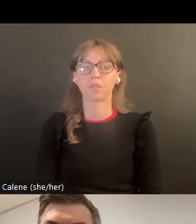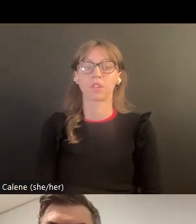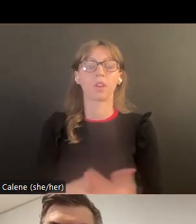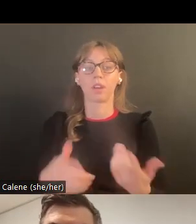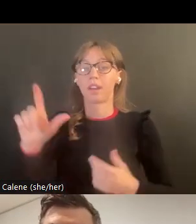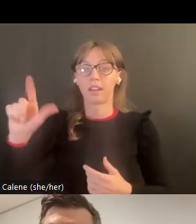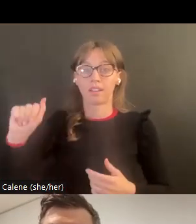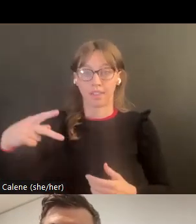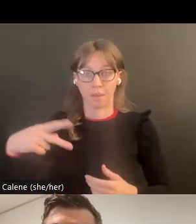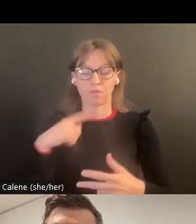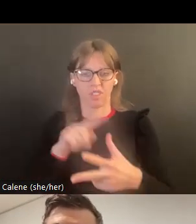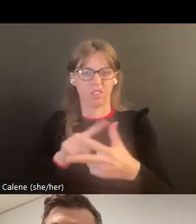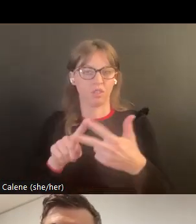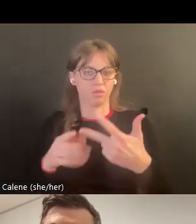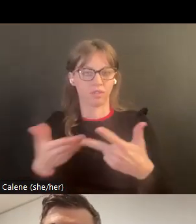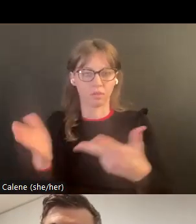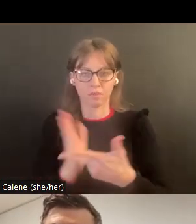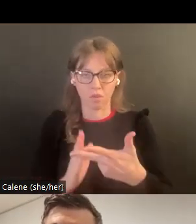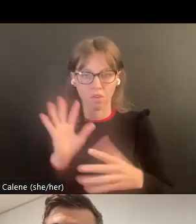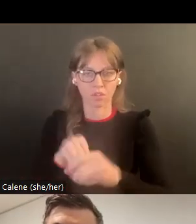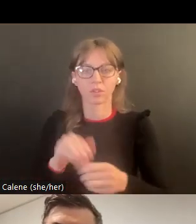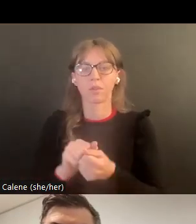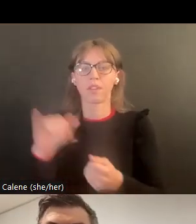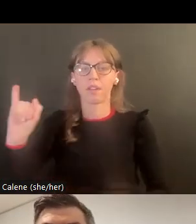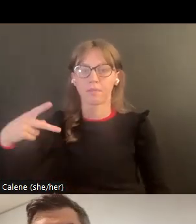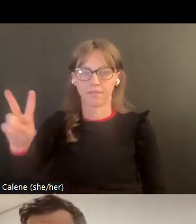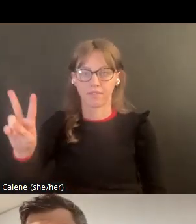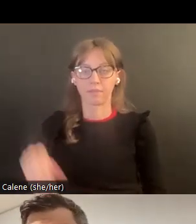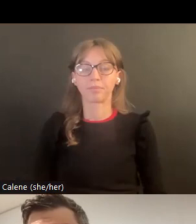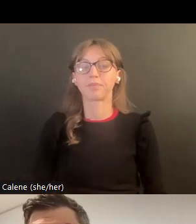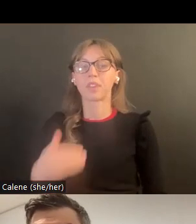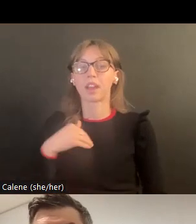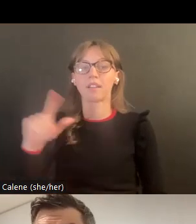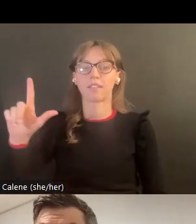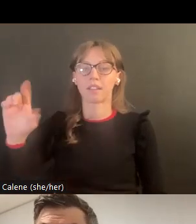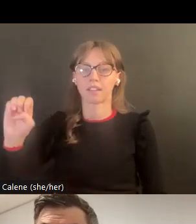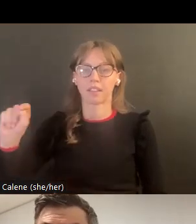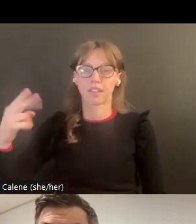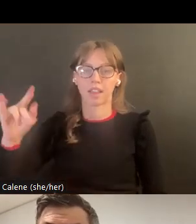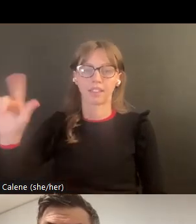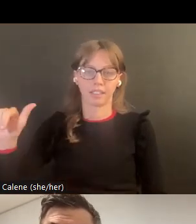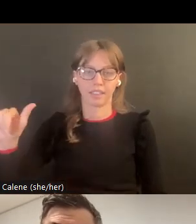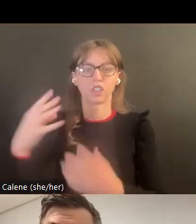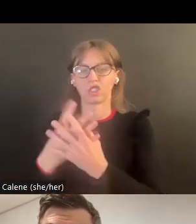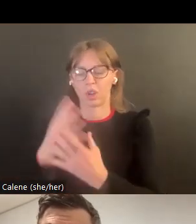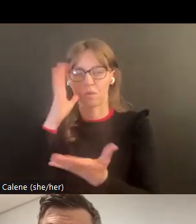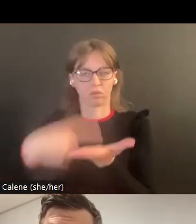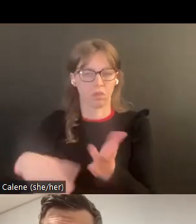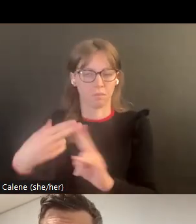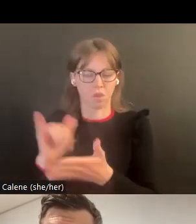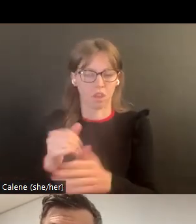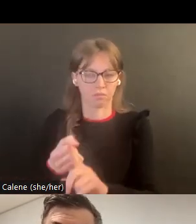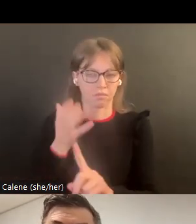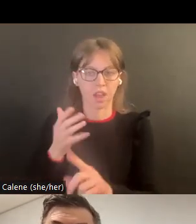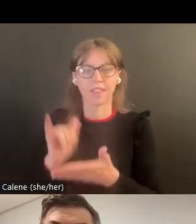Entonces, el LAP es un proceso de tres ramas de lo que sería el asesoramiento de